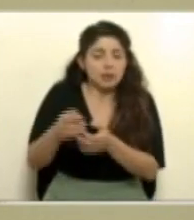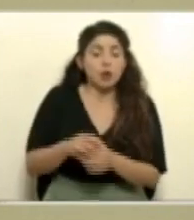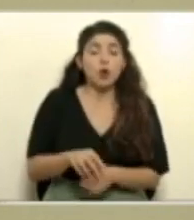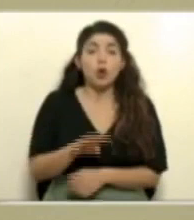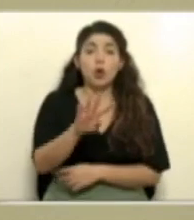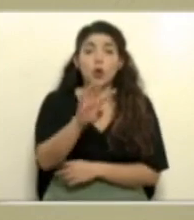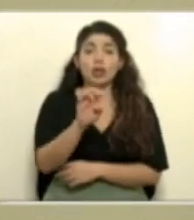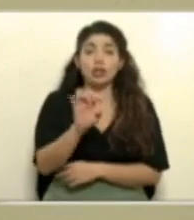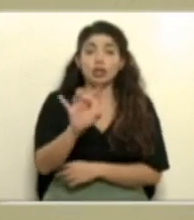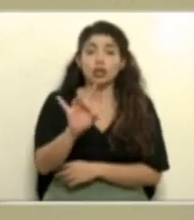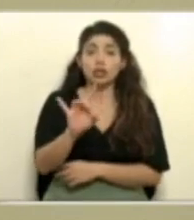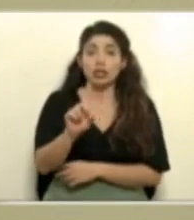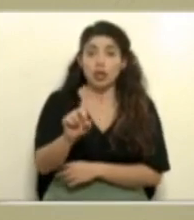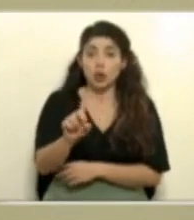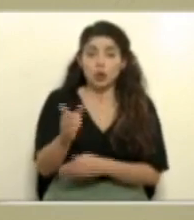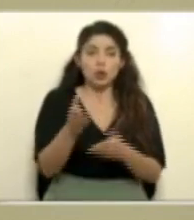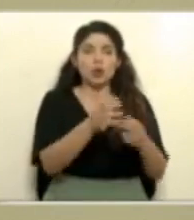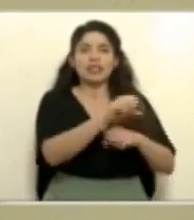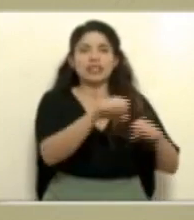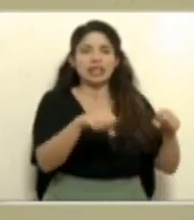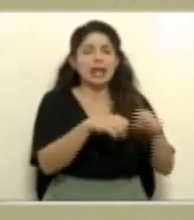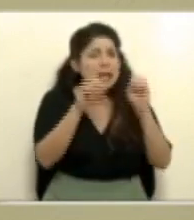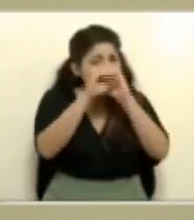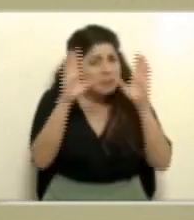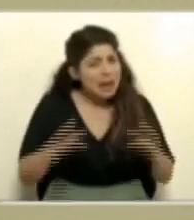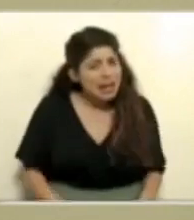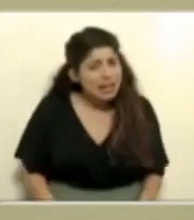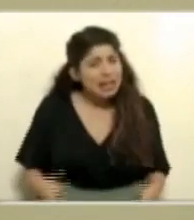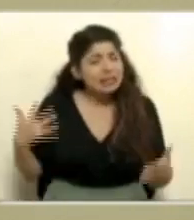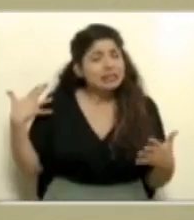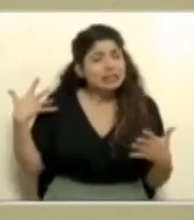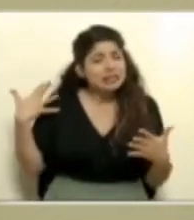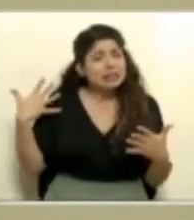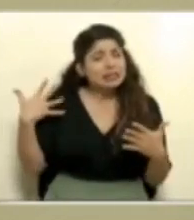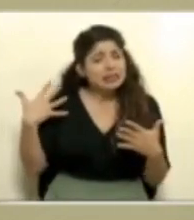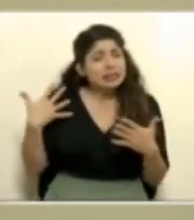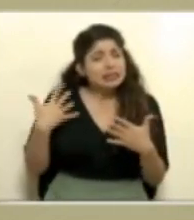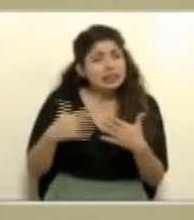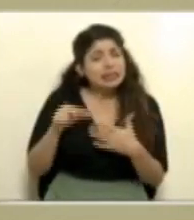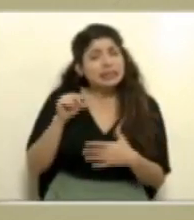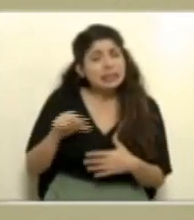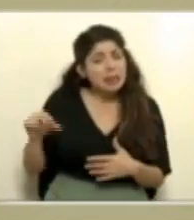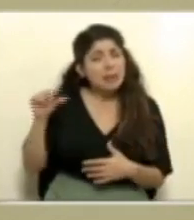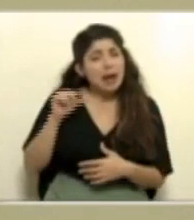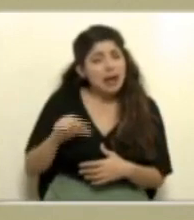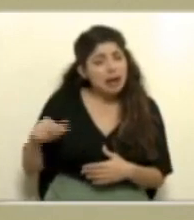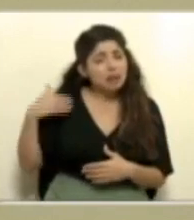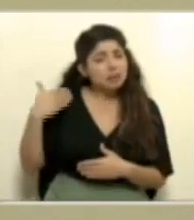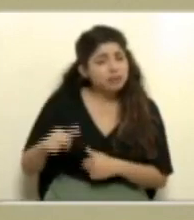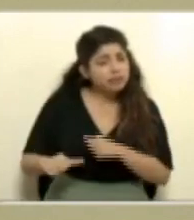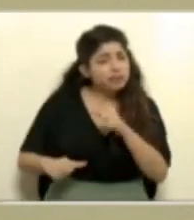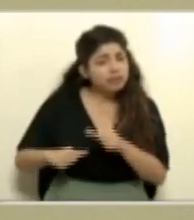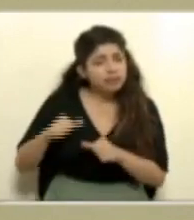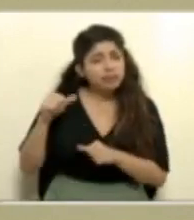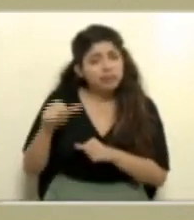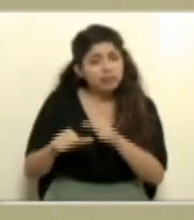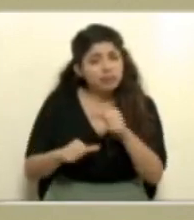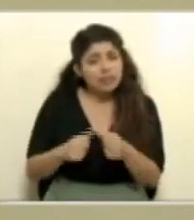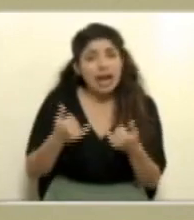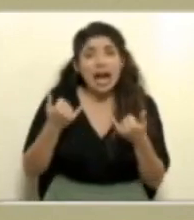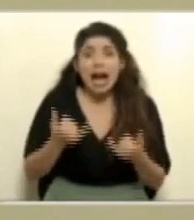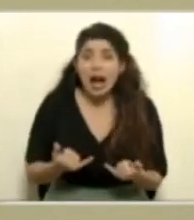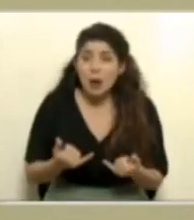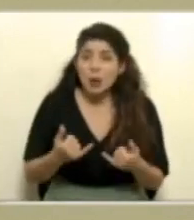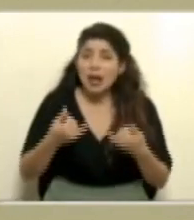481 en salón. Imagínense, después de todo lo que hemos pasado en estas últimas semanas, estamos justamente